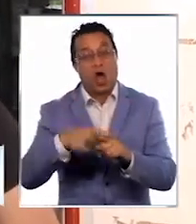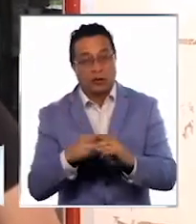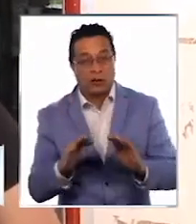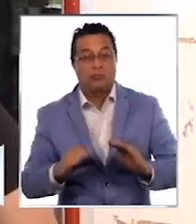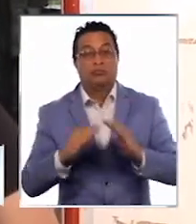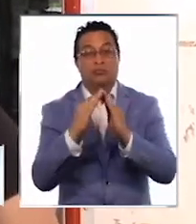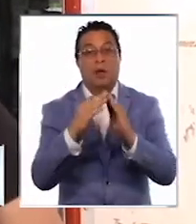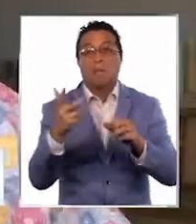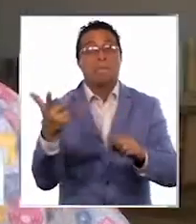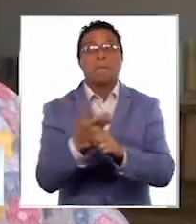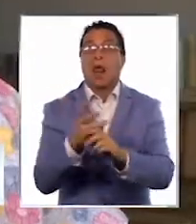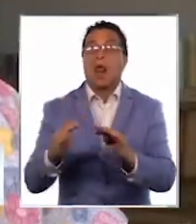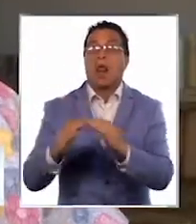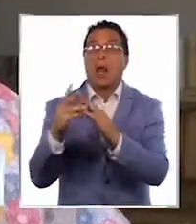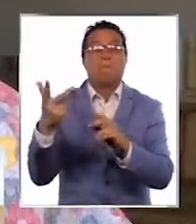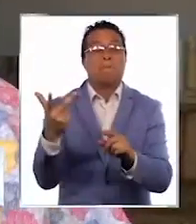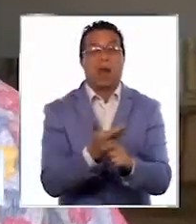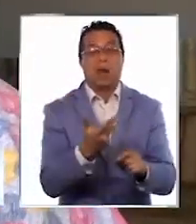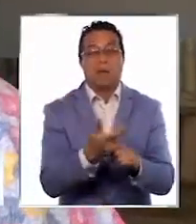están mal construidas.